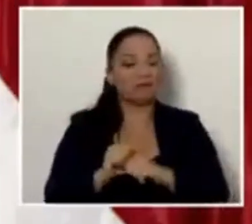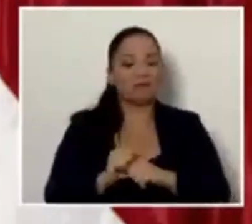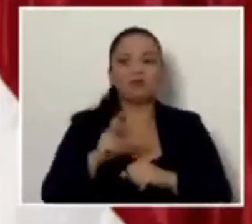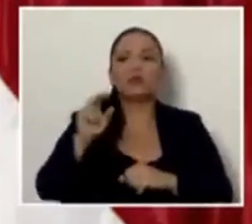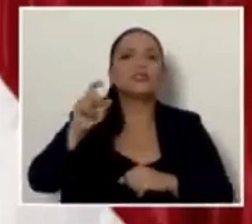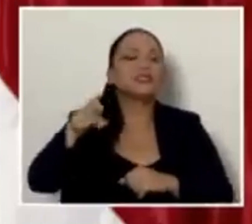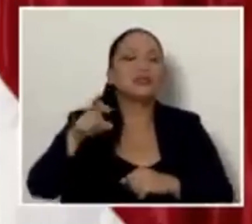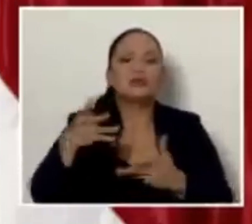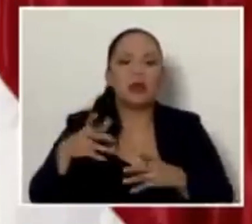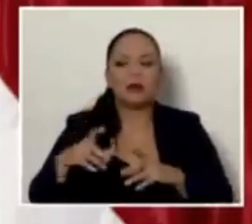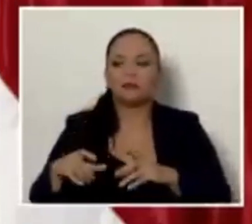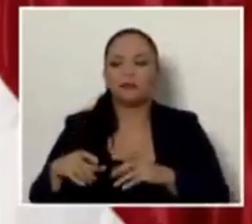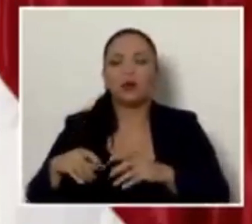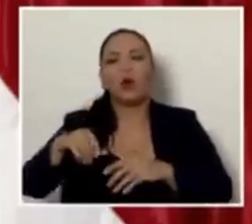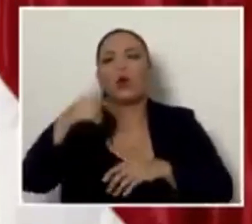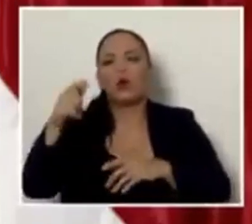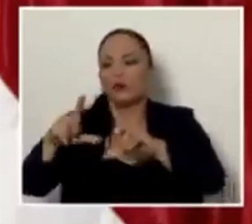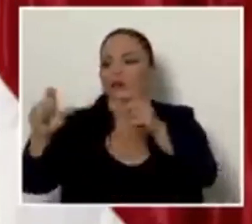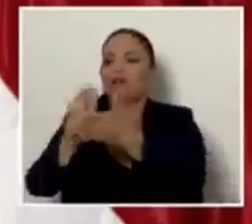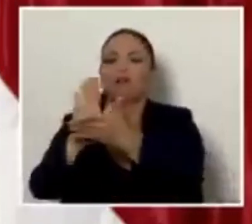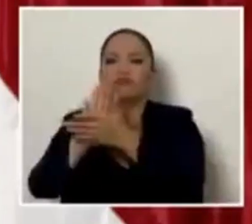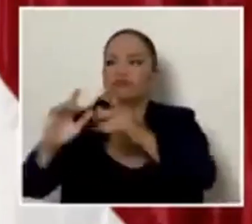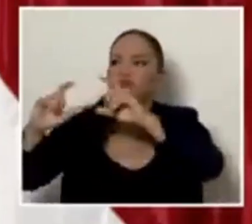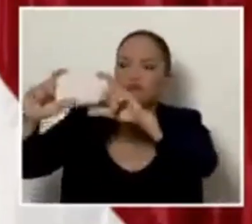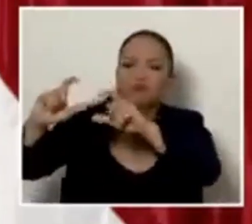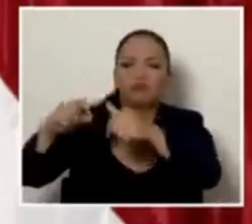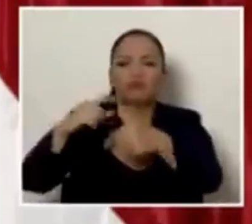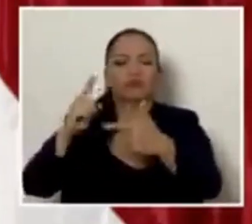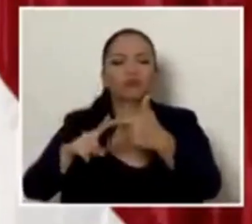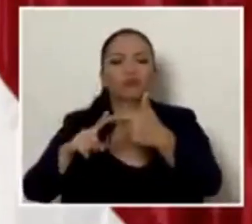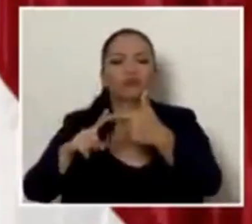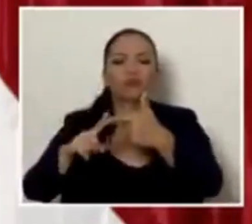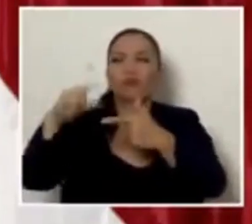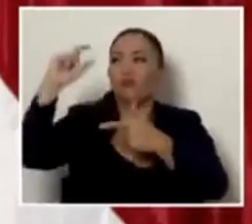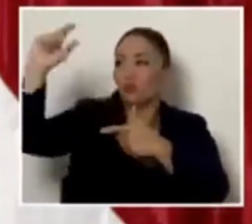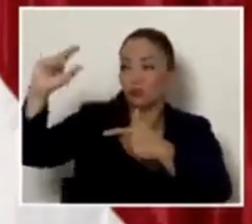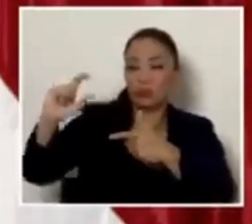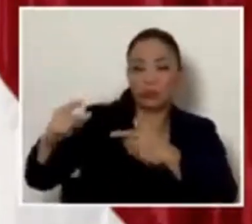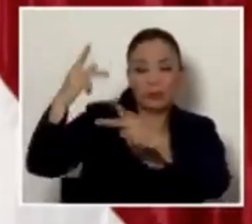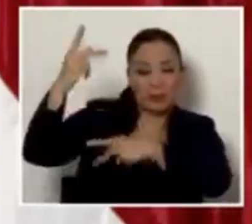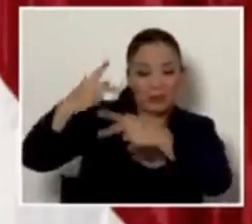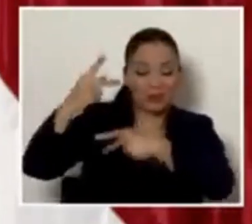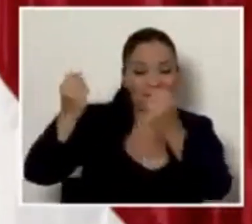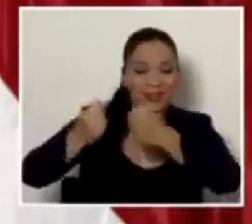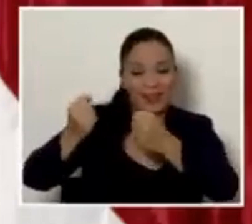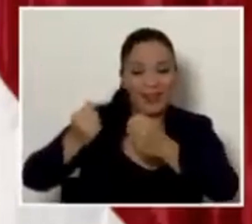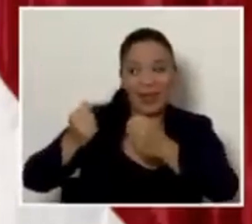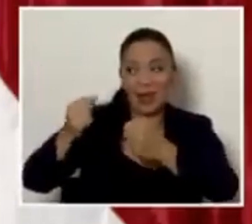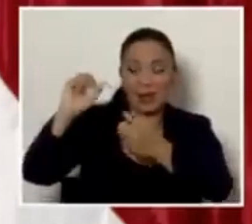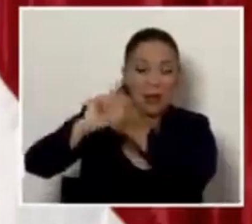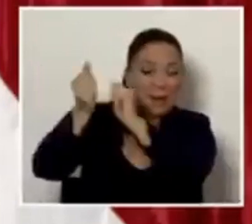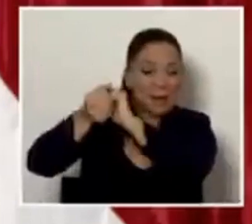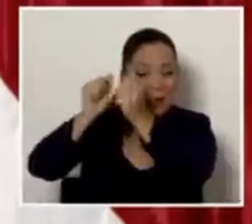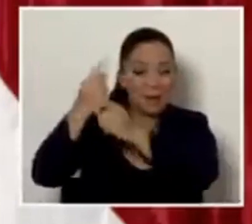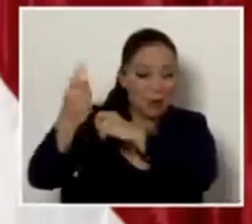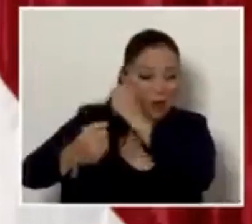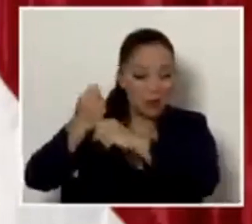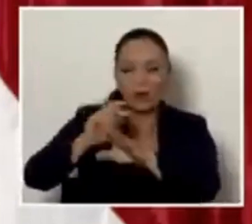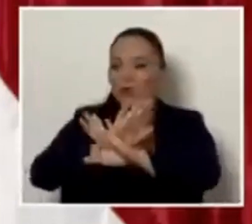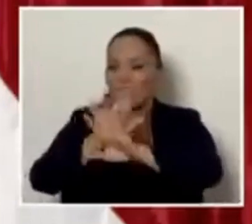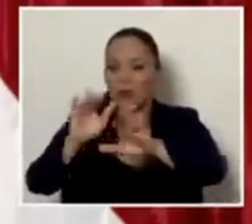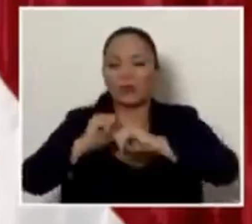circulación, no va a tener que andar cambiando calcomanías. En la segunda etapa vamos a ver